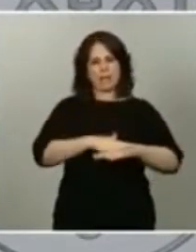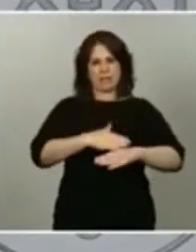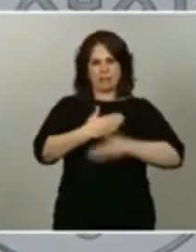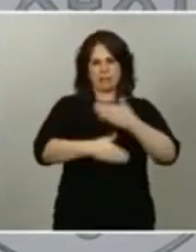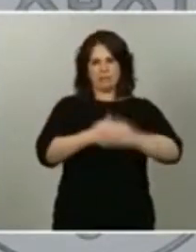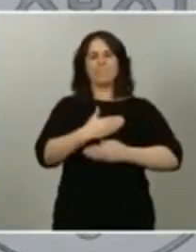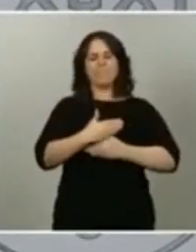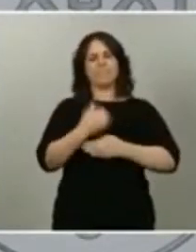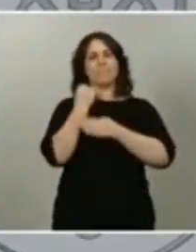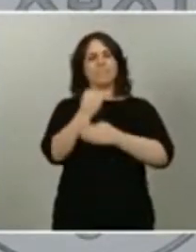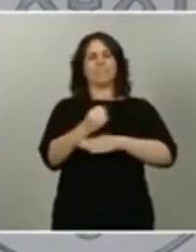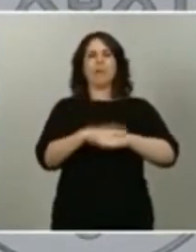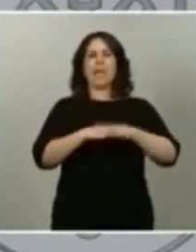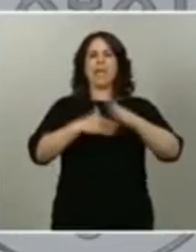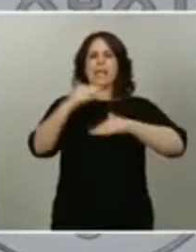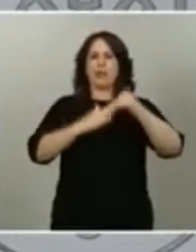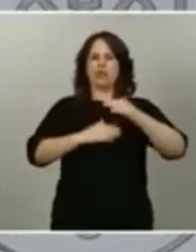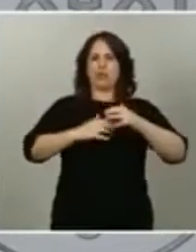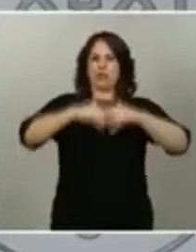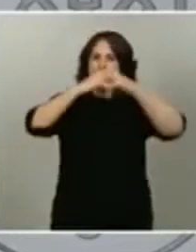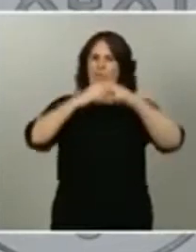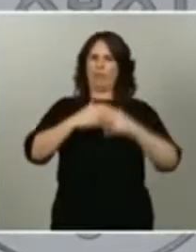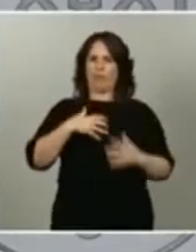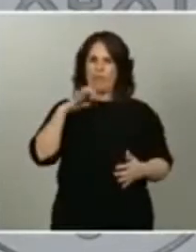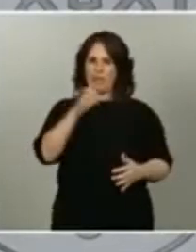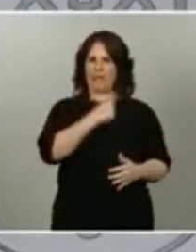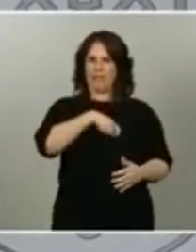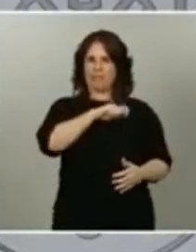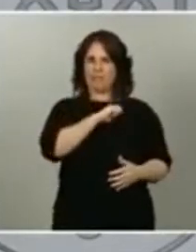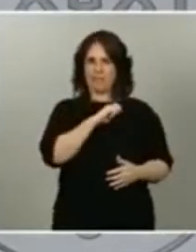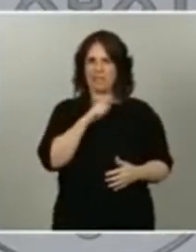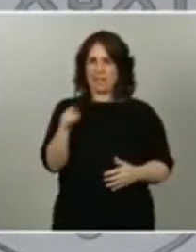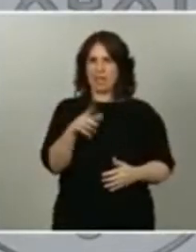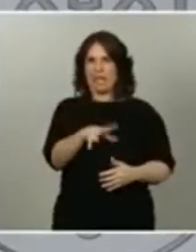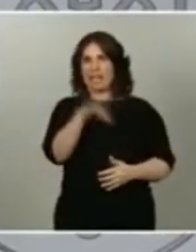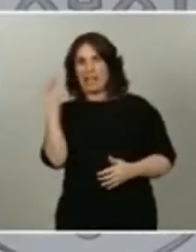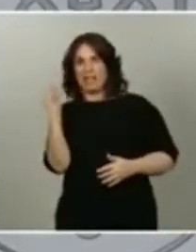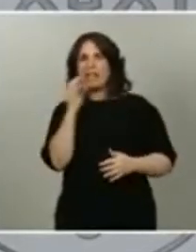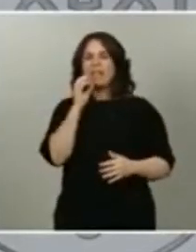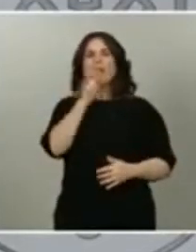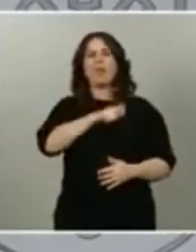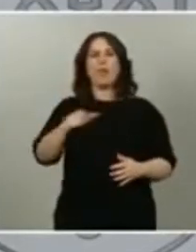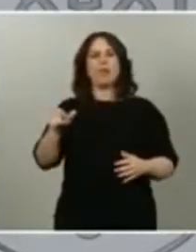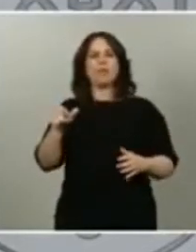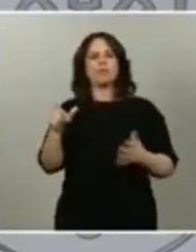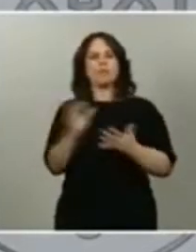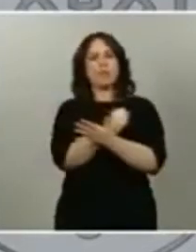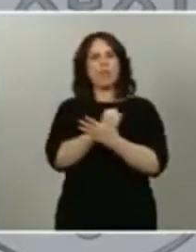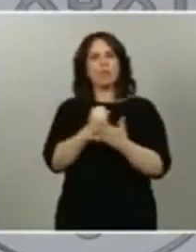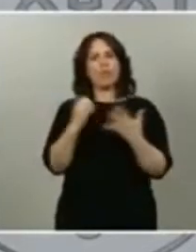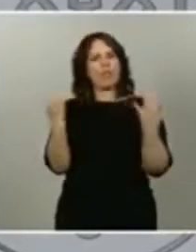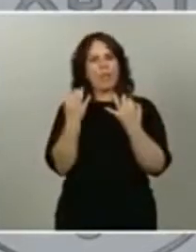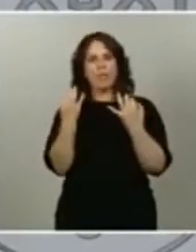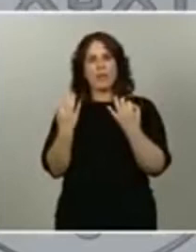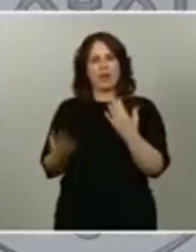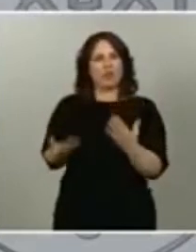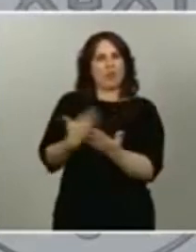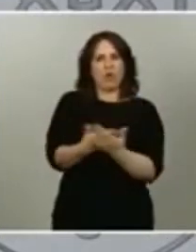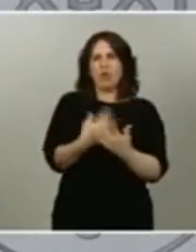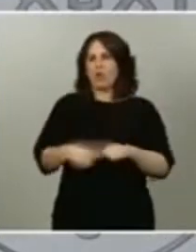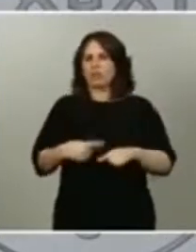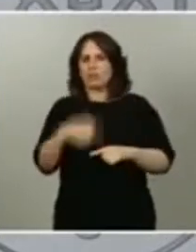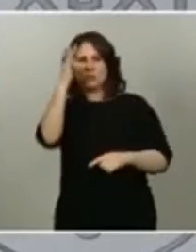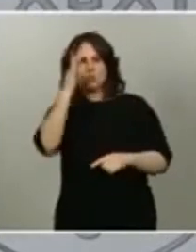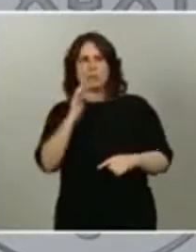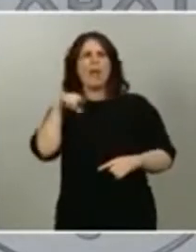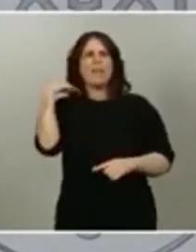y en donde entienda que los ciudadanos esperan que todos contribuyamos. Luego, el acuerdo podrá ser en mayor medida o